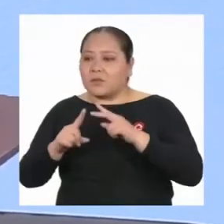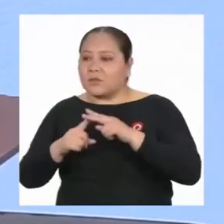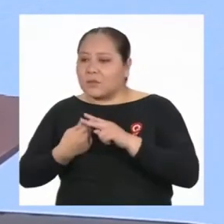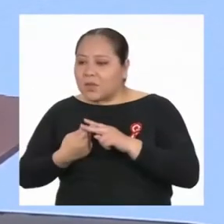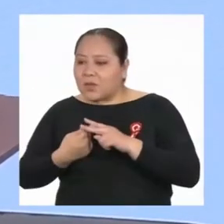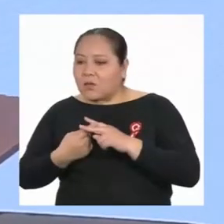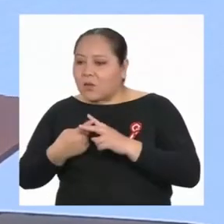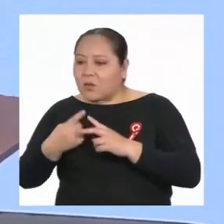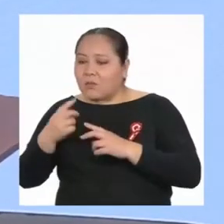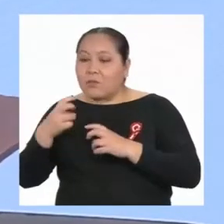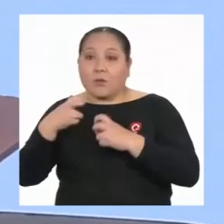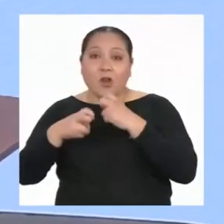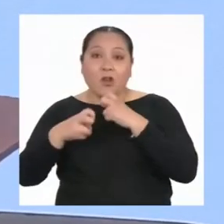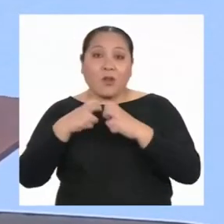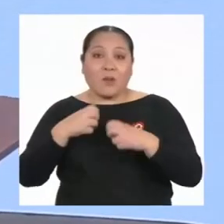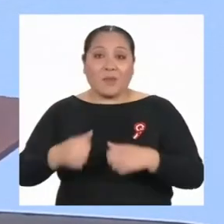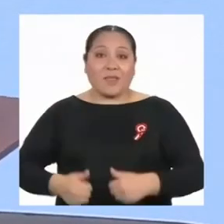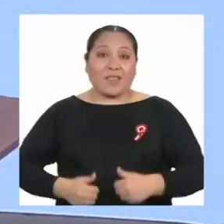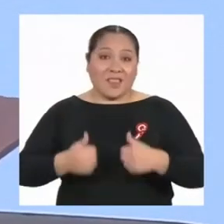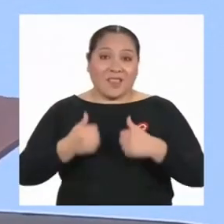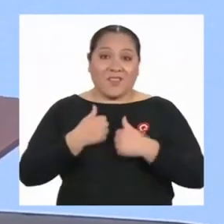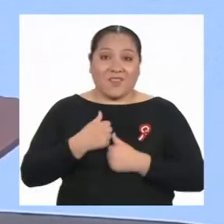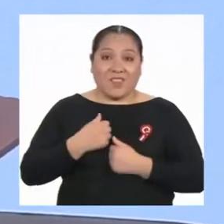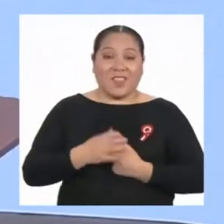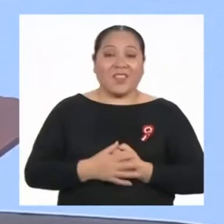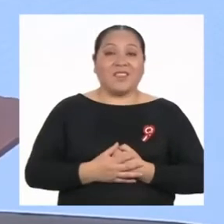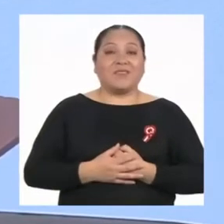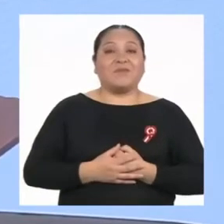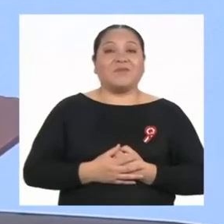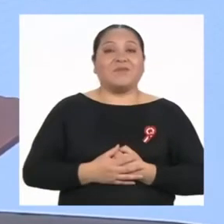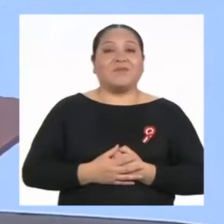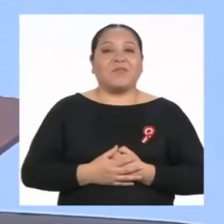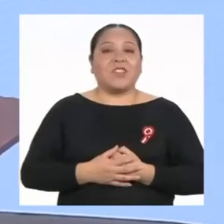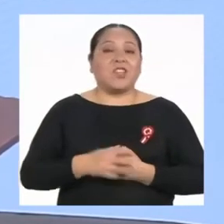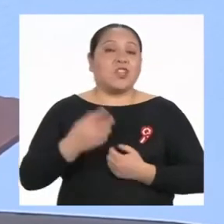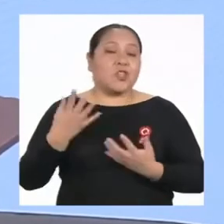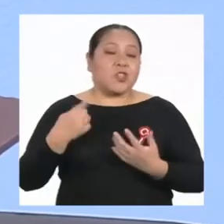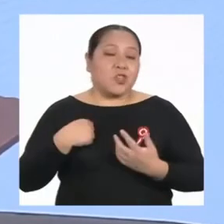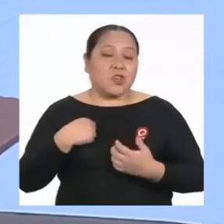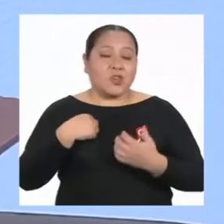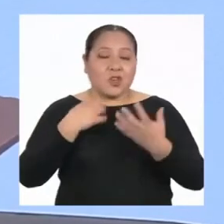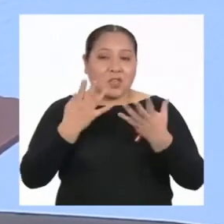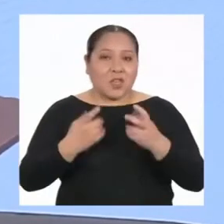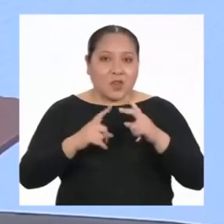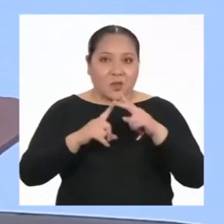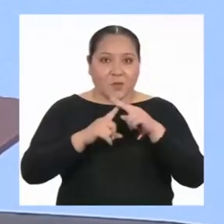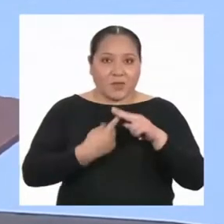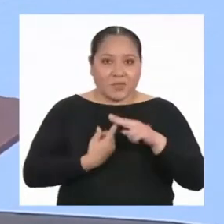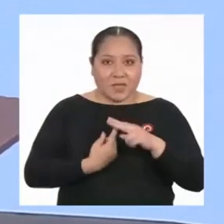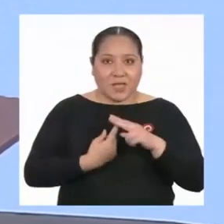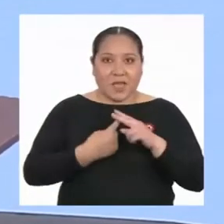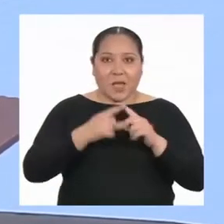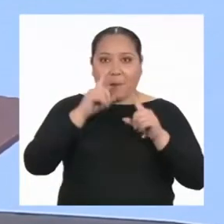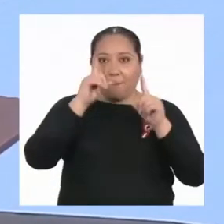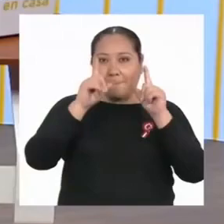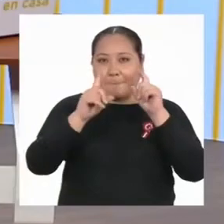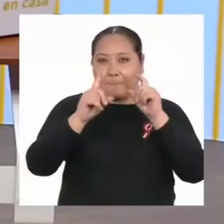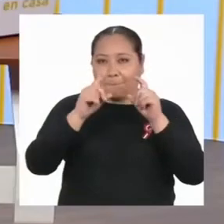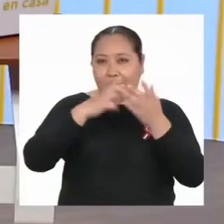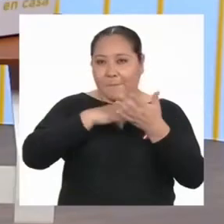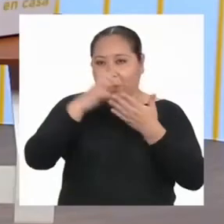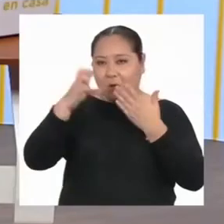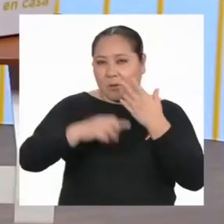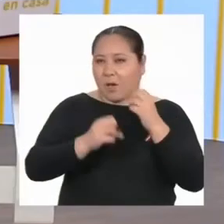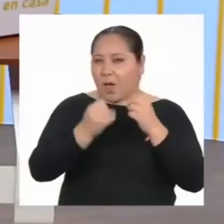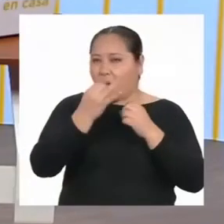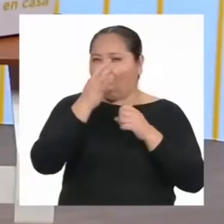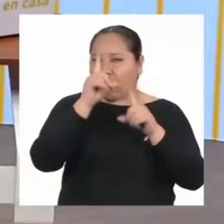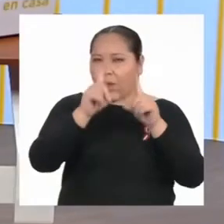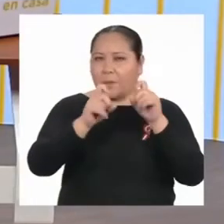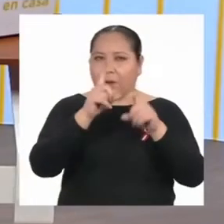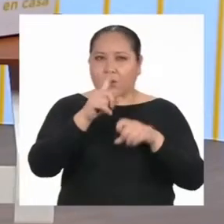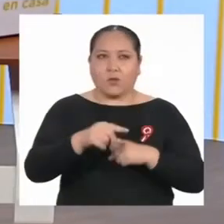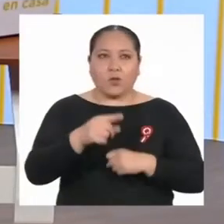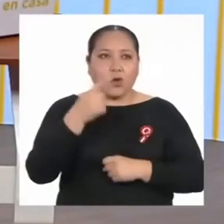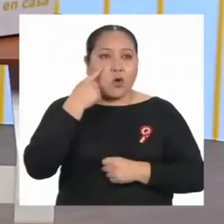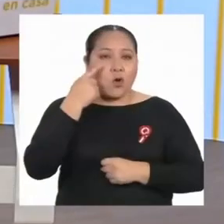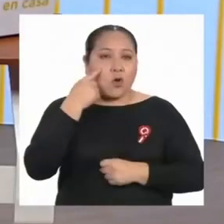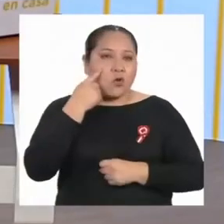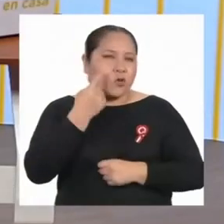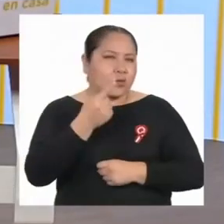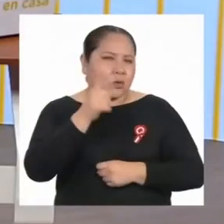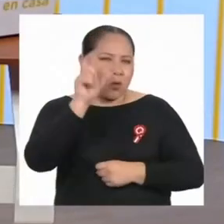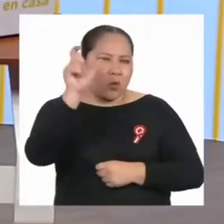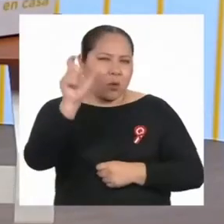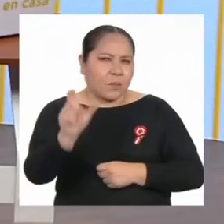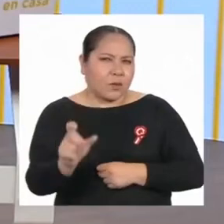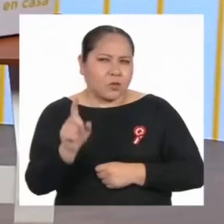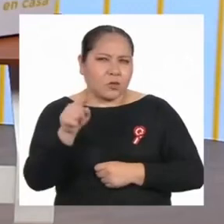la vida real. Y por eso, quiero empezar el programa con algunas preguntas. ¿Conoces a alguien